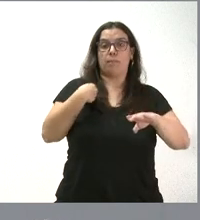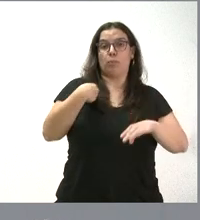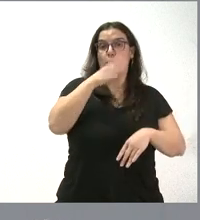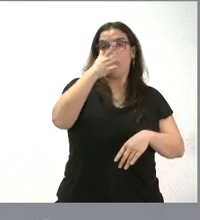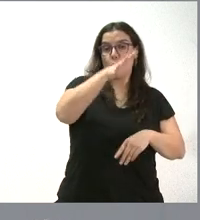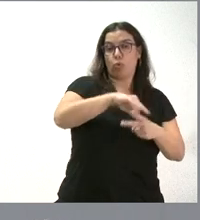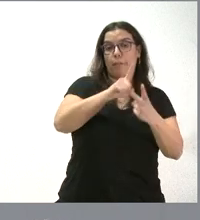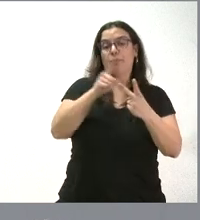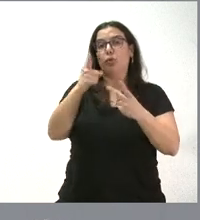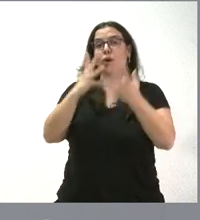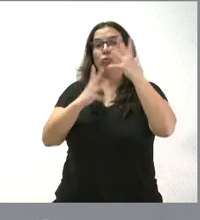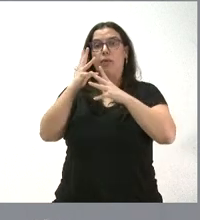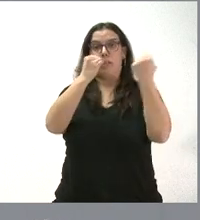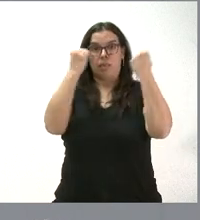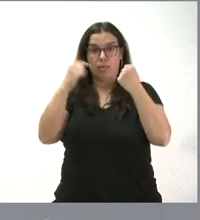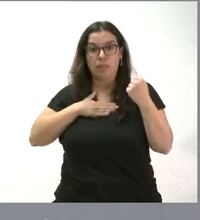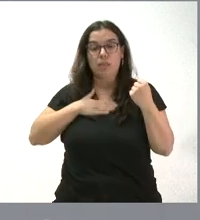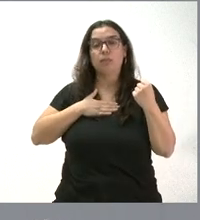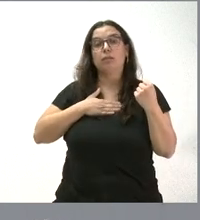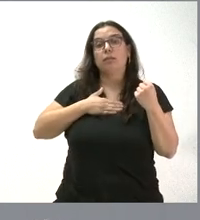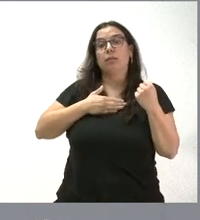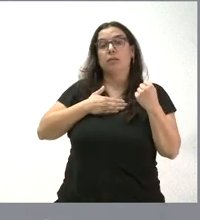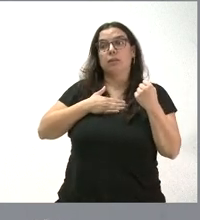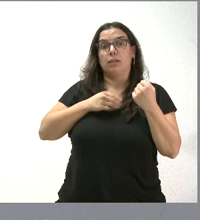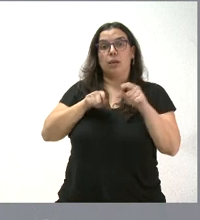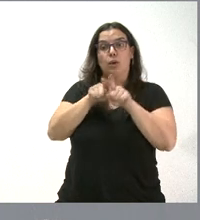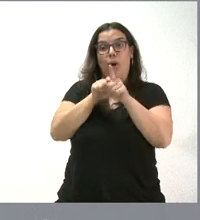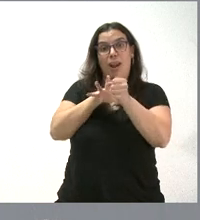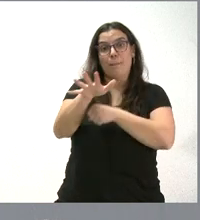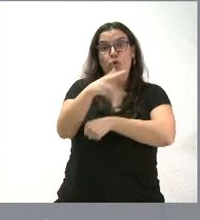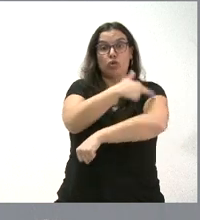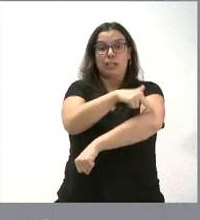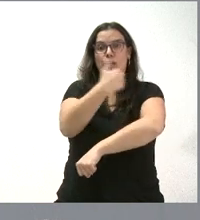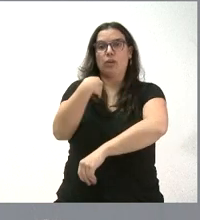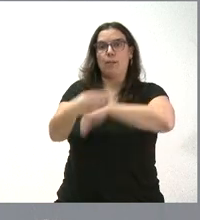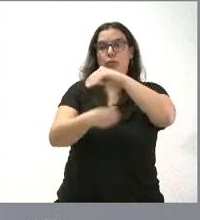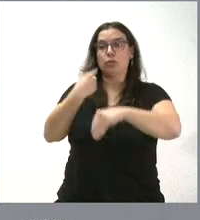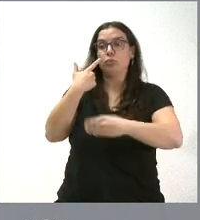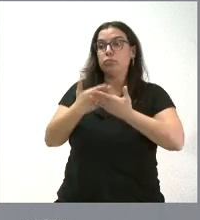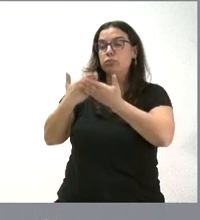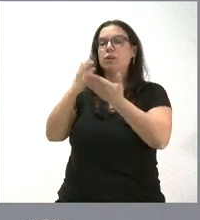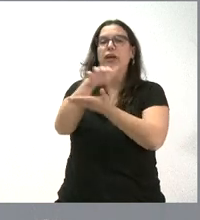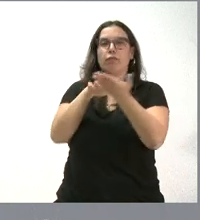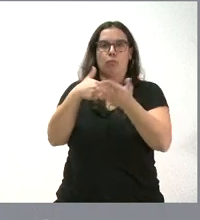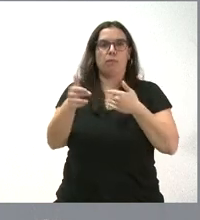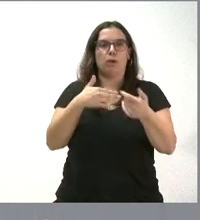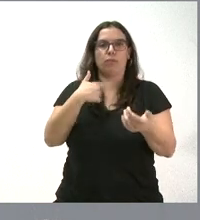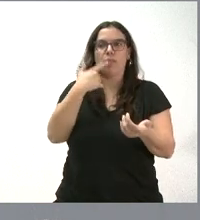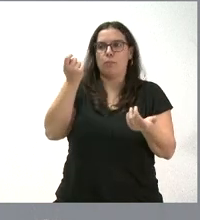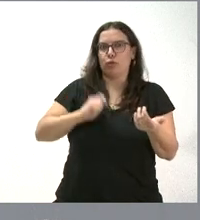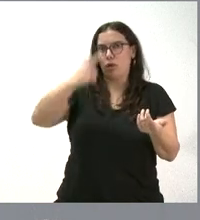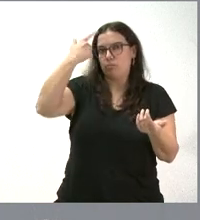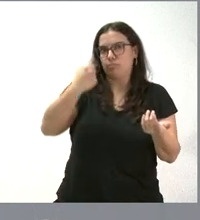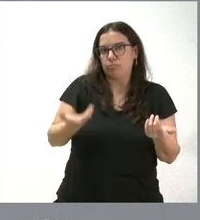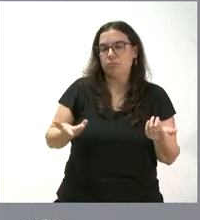y la actualidad administrativa, que desde el punto de vista sanitario ha actuado y corresponde garantizar y ha presentado un informe. Y es un informe profesional